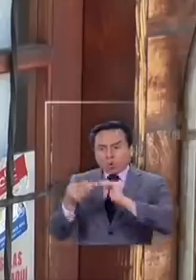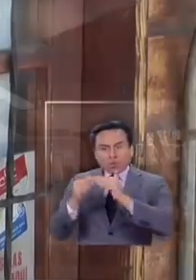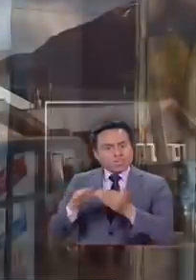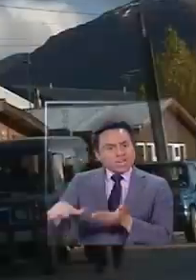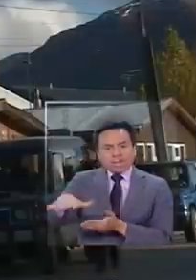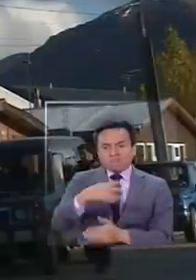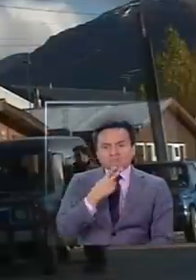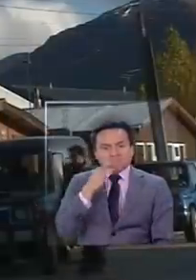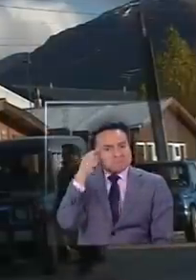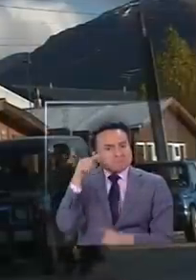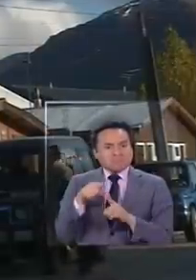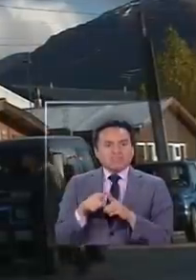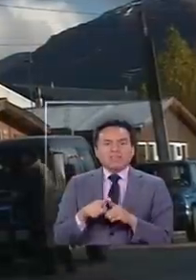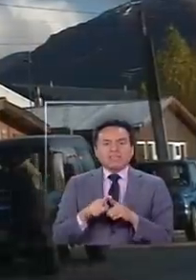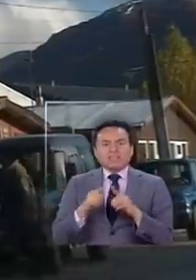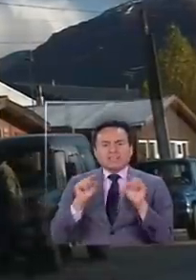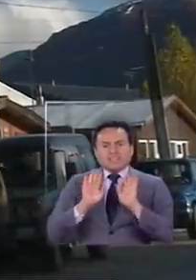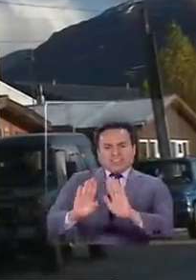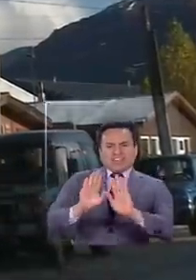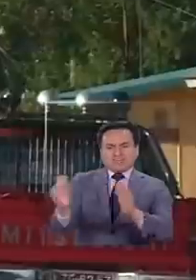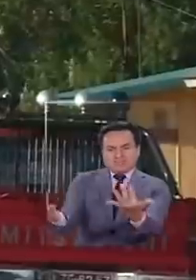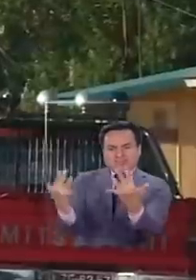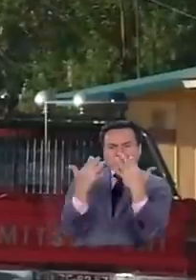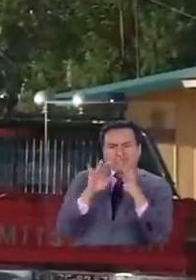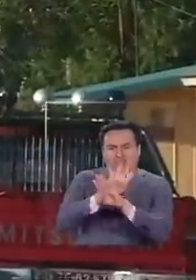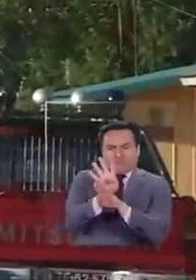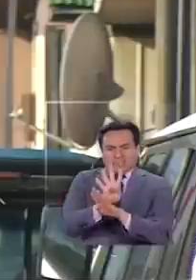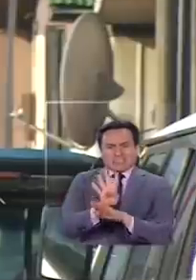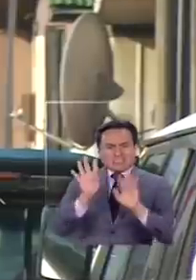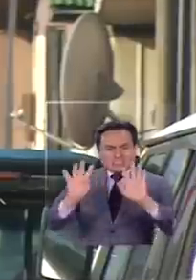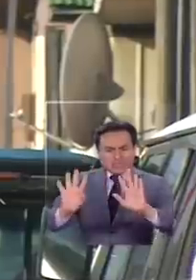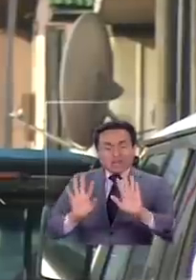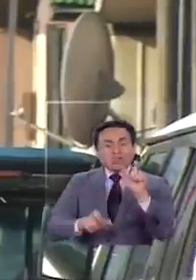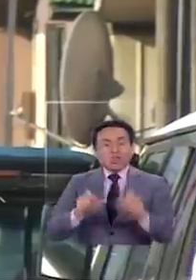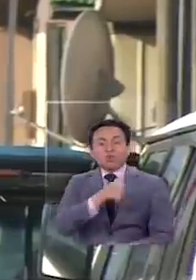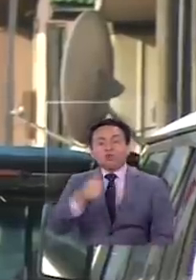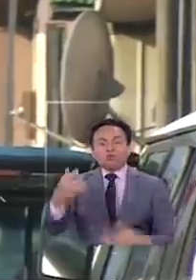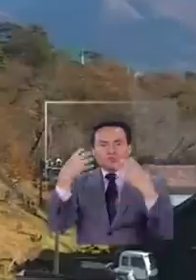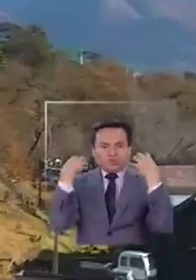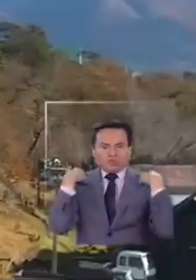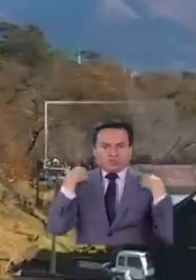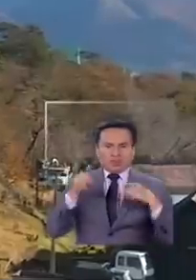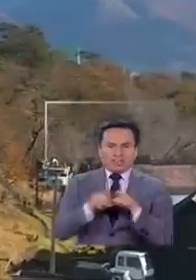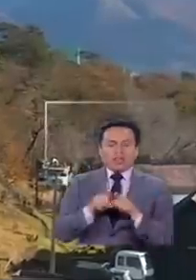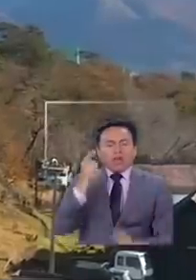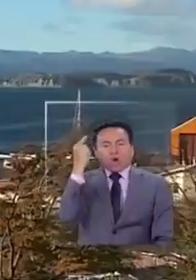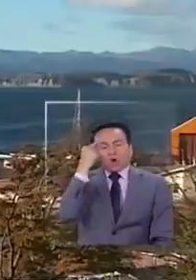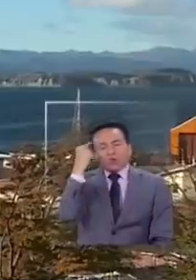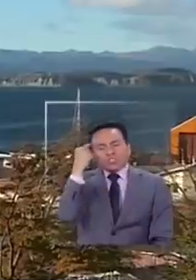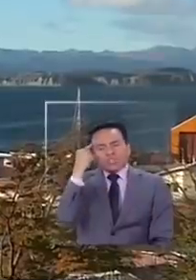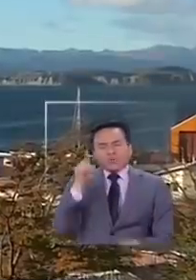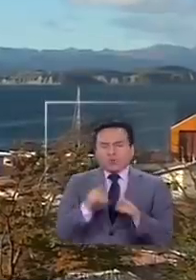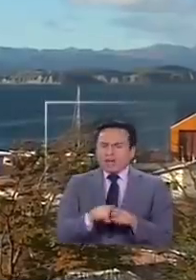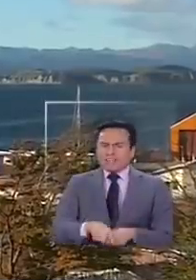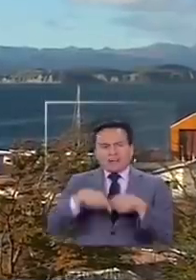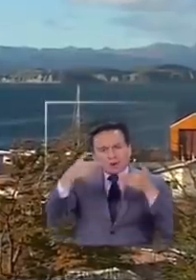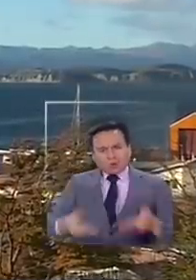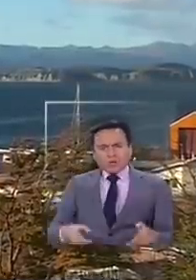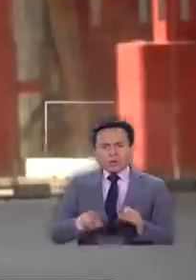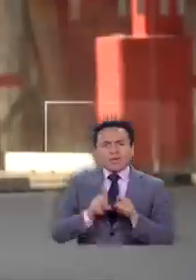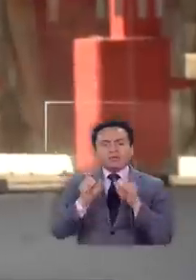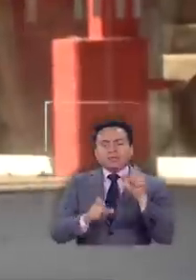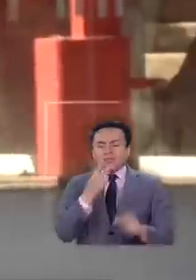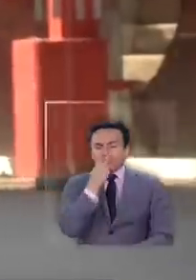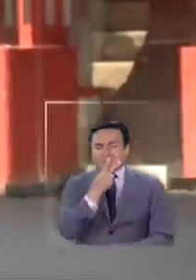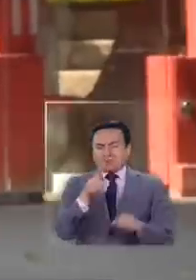local. Frenar la propagación del COVID-19 depende de todos nosotros. Tomar conciencia de una vez por todas que